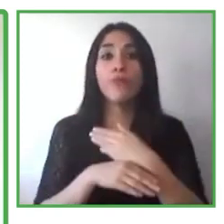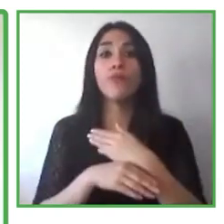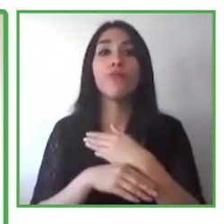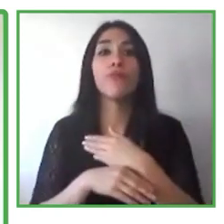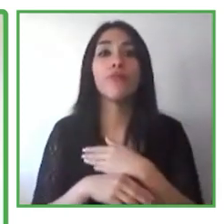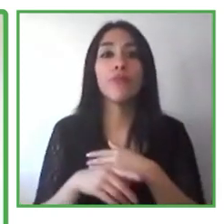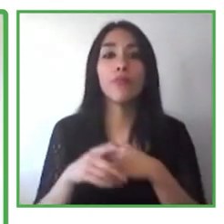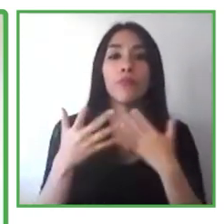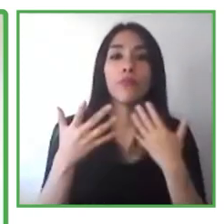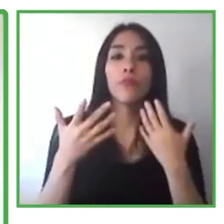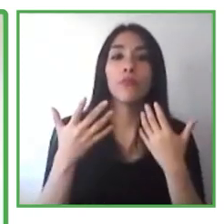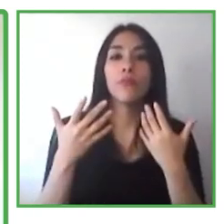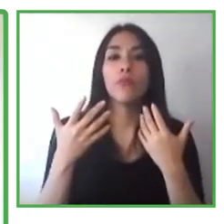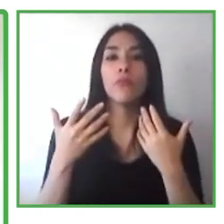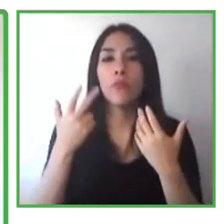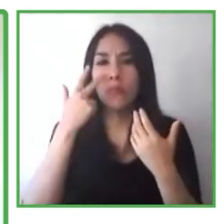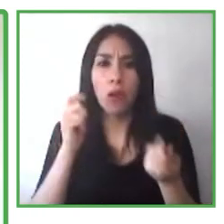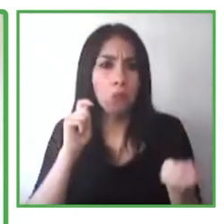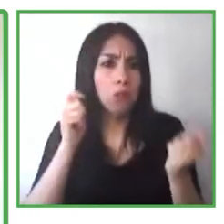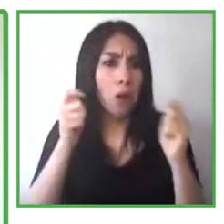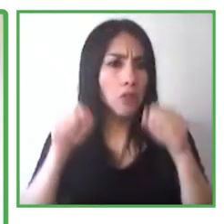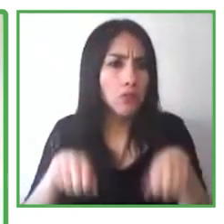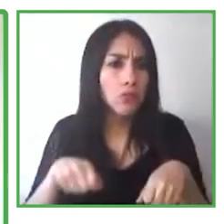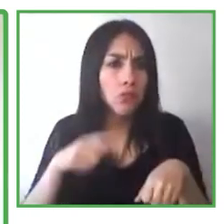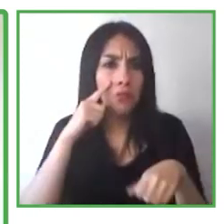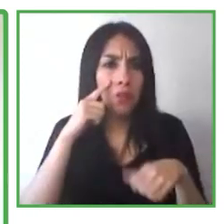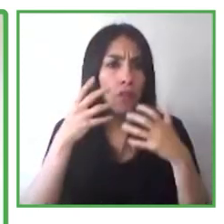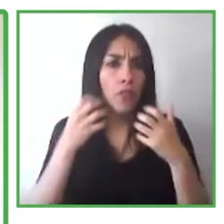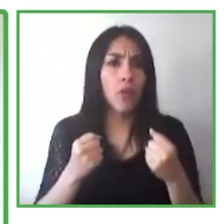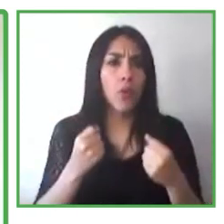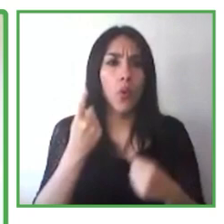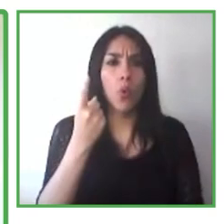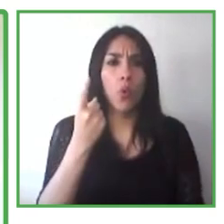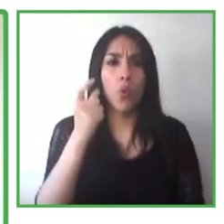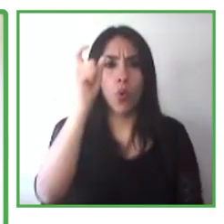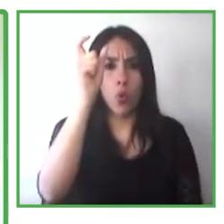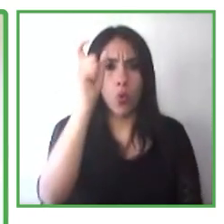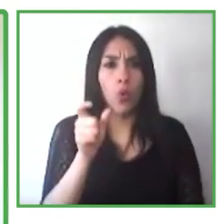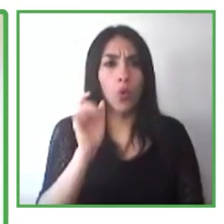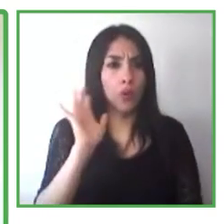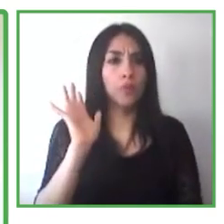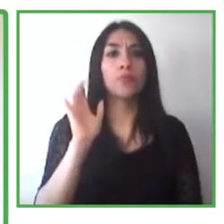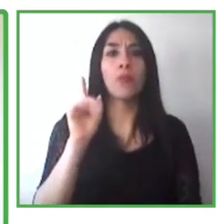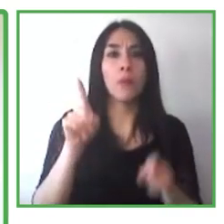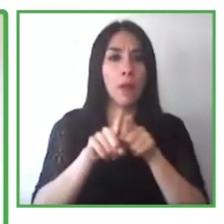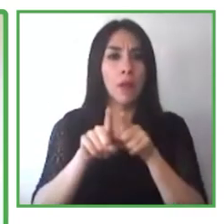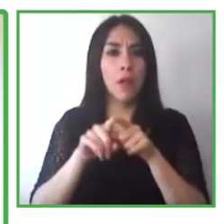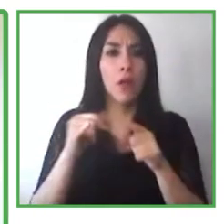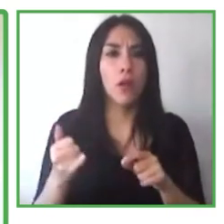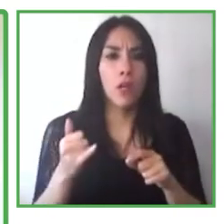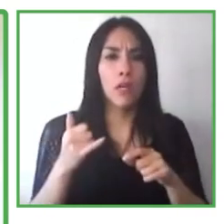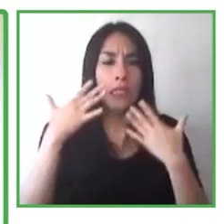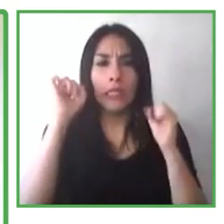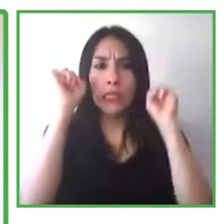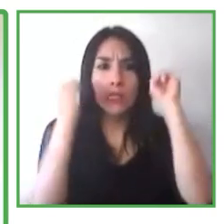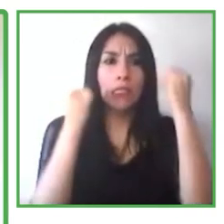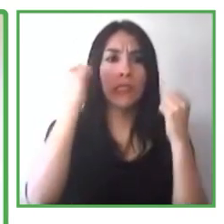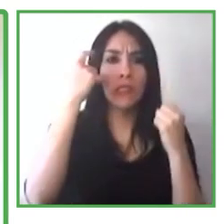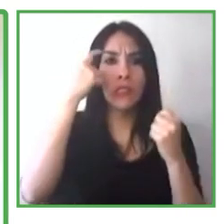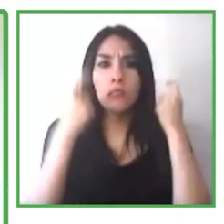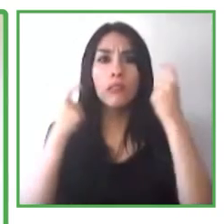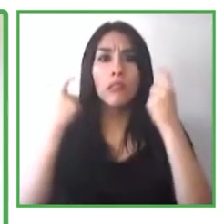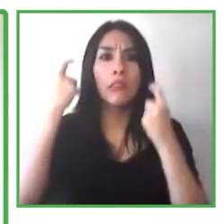las condiciones de salud mental, estrés, ansiedad, depresión, todo esto son cosas reales